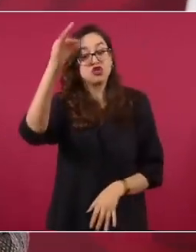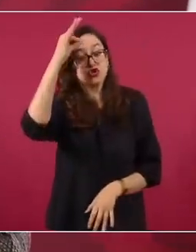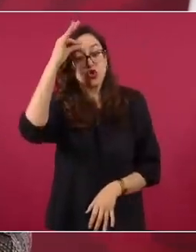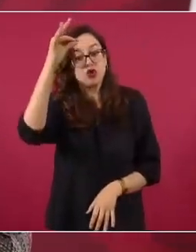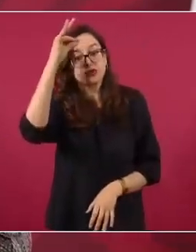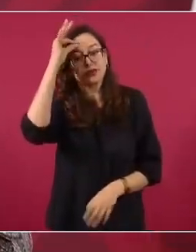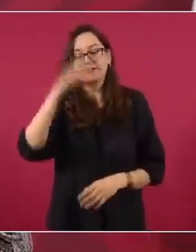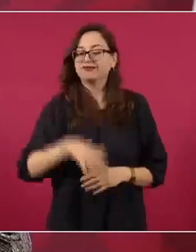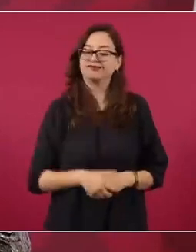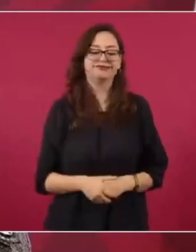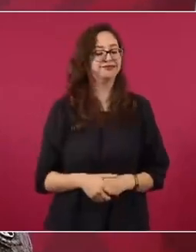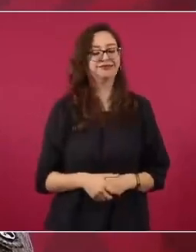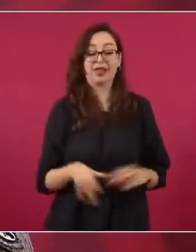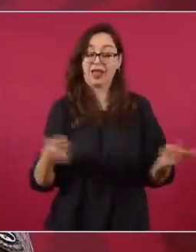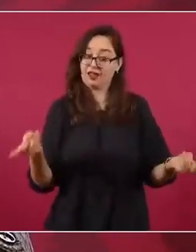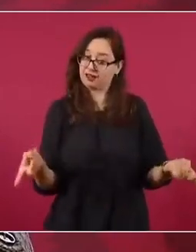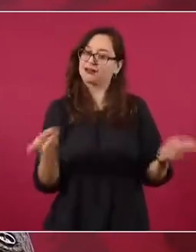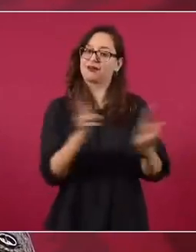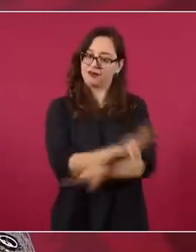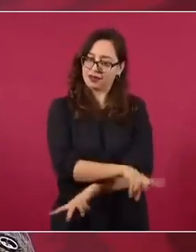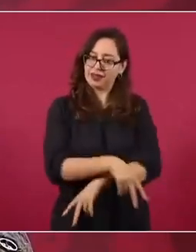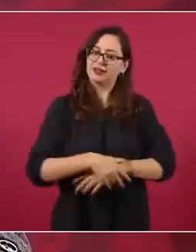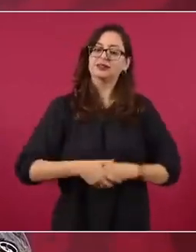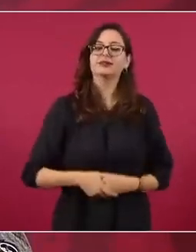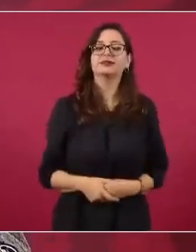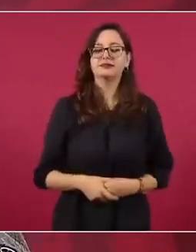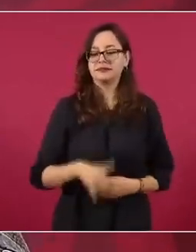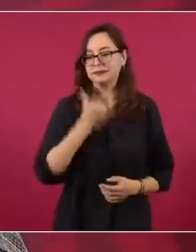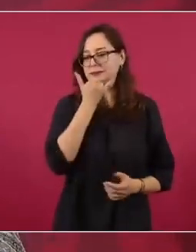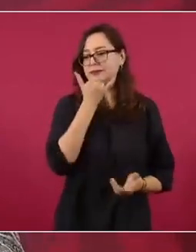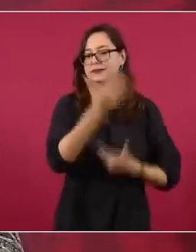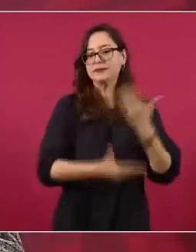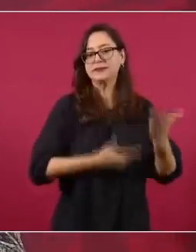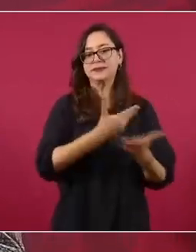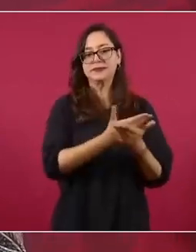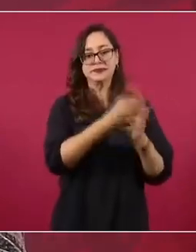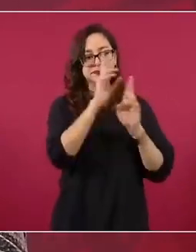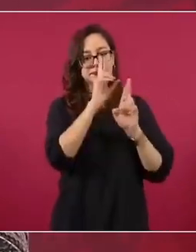tonto es el que piensa que el pueblo es tonto, con todo respeto.